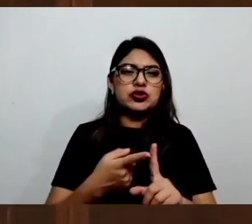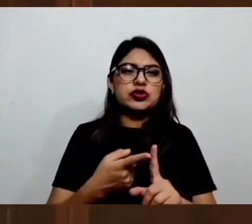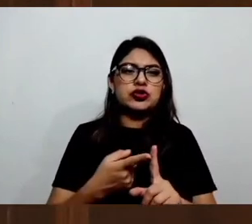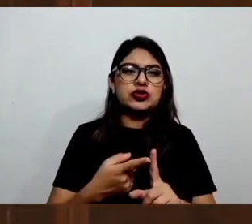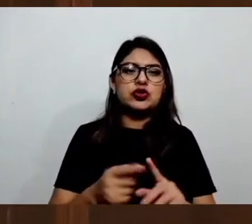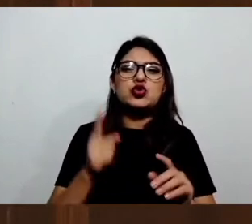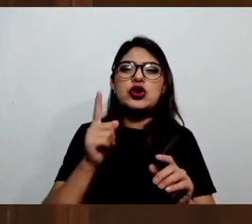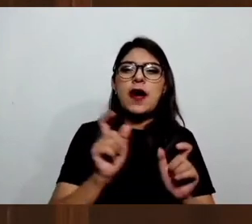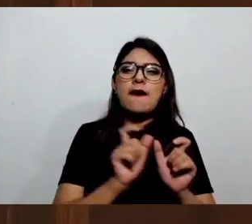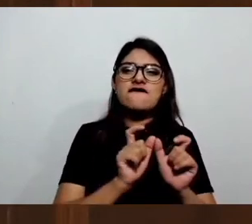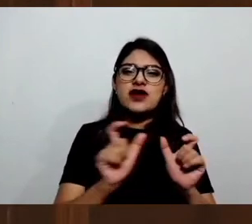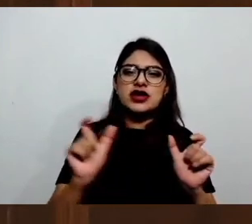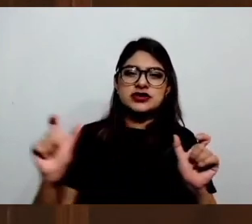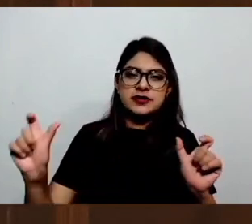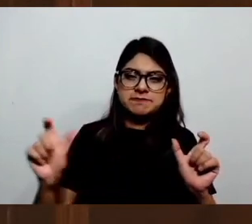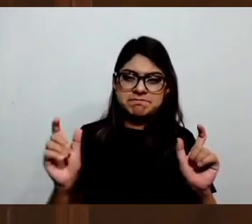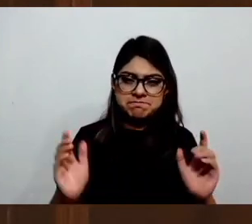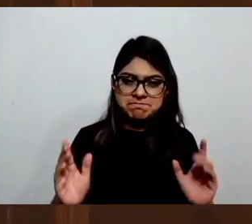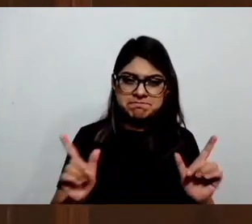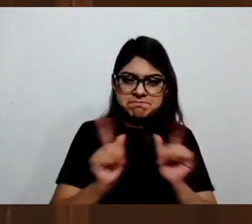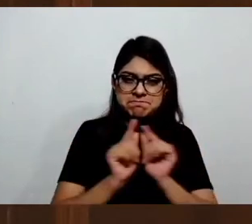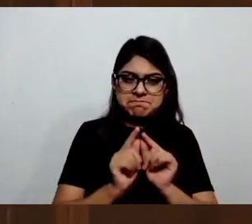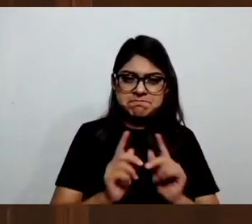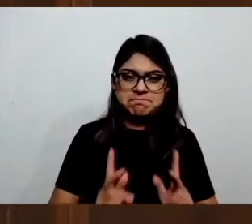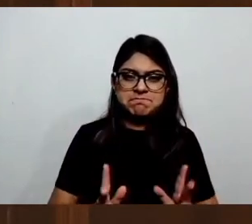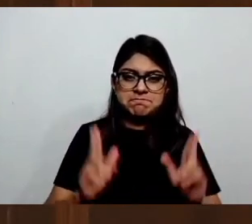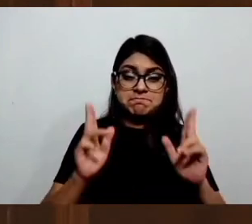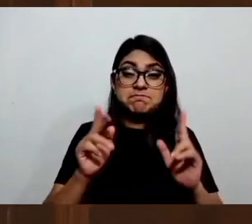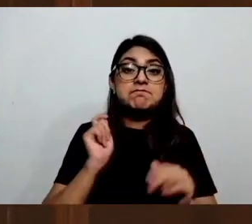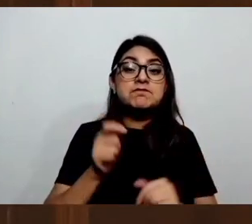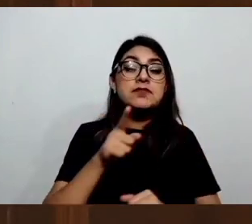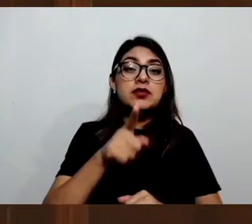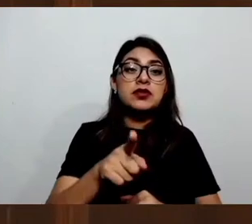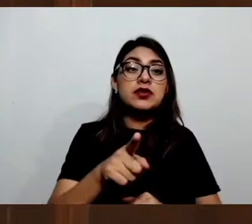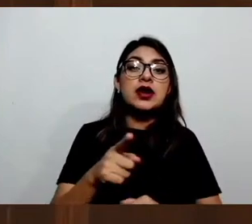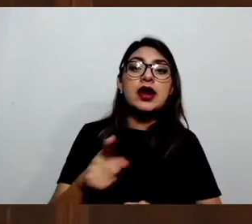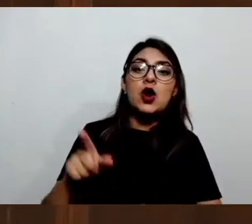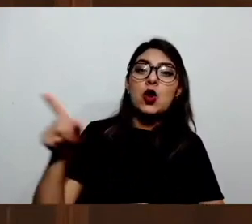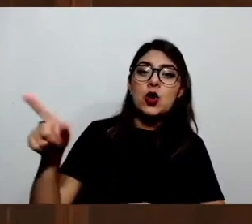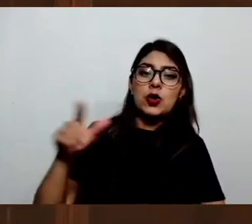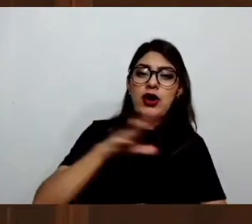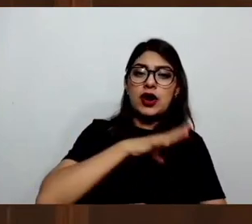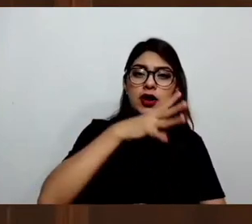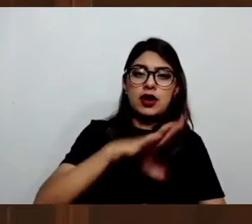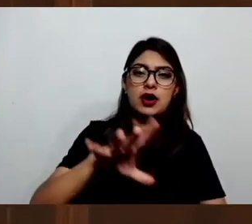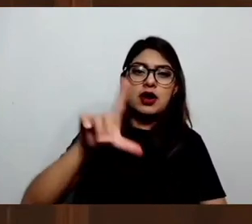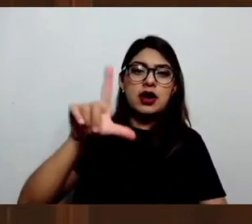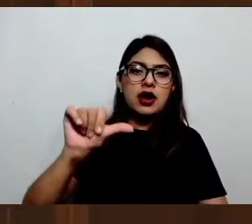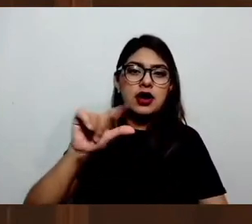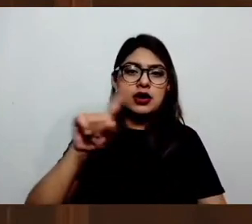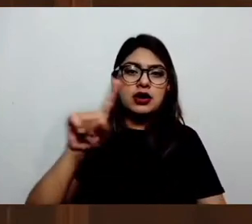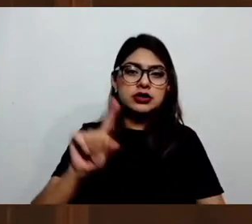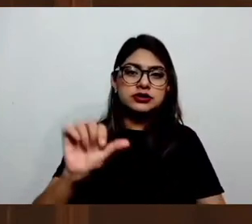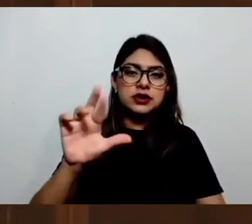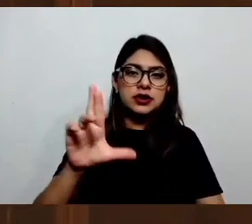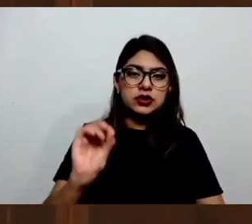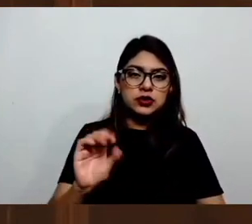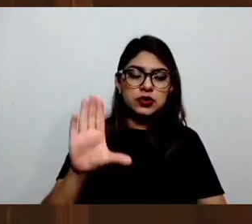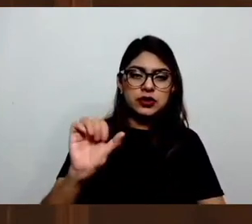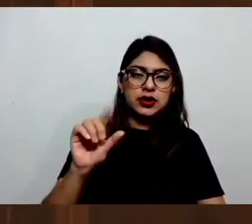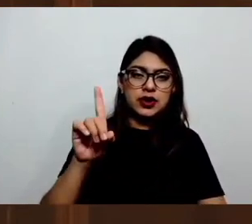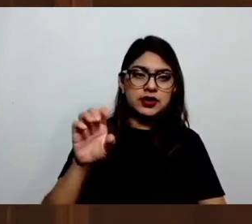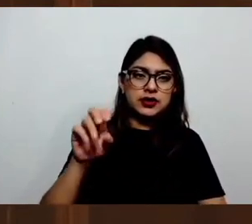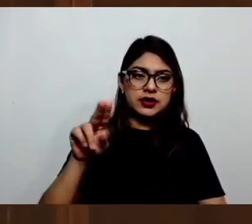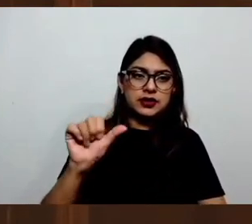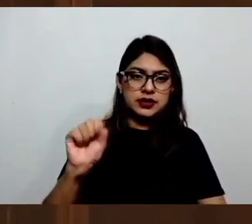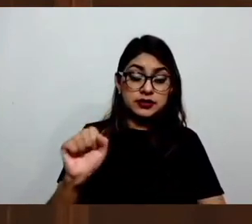se le atribuye al general Lázaro Cárdenas. Nosotros no podemos parar, no tenemos derecho a parar